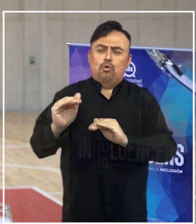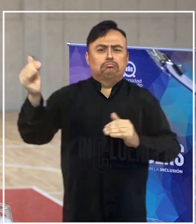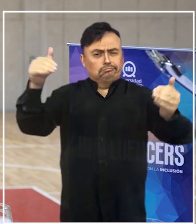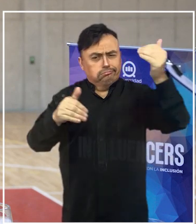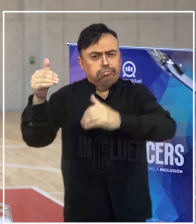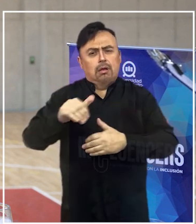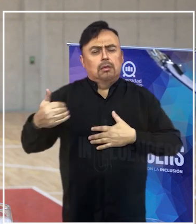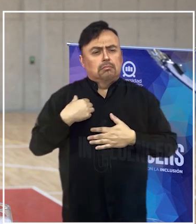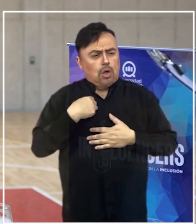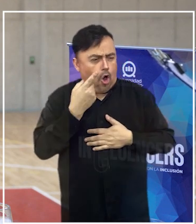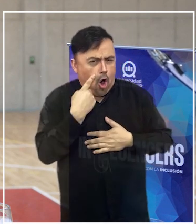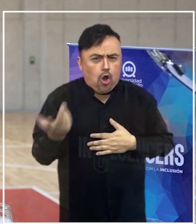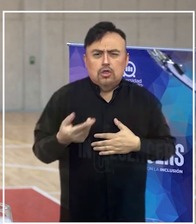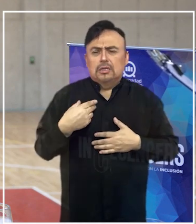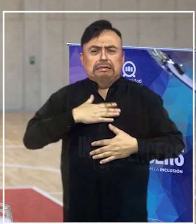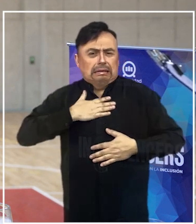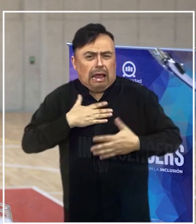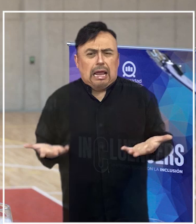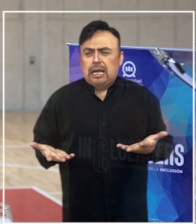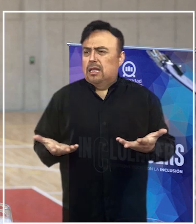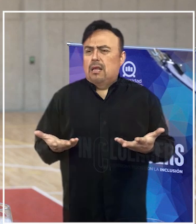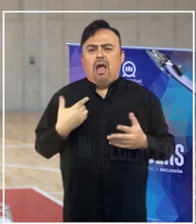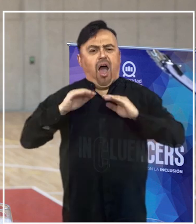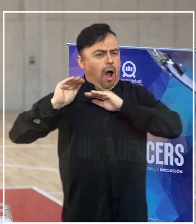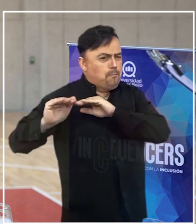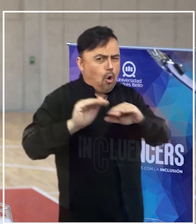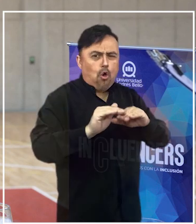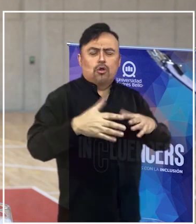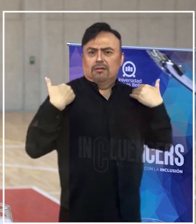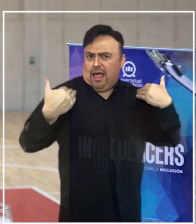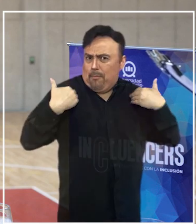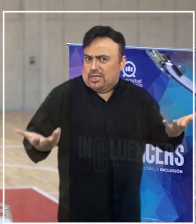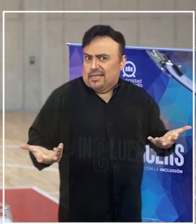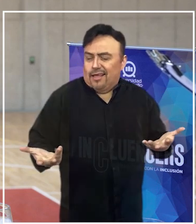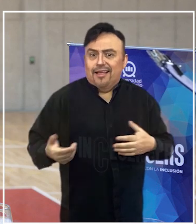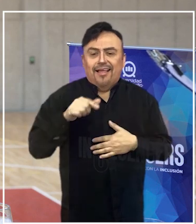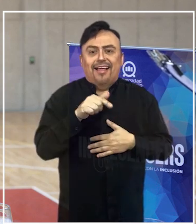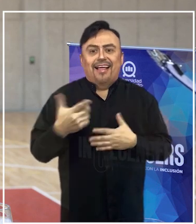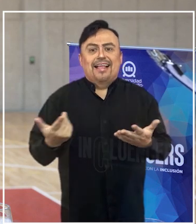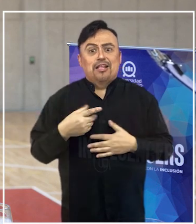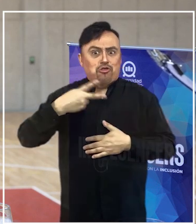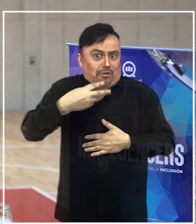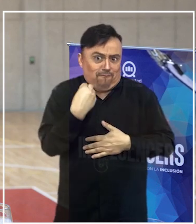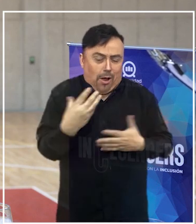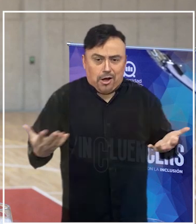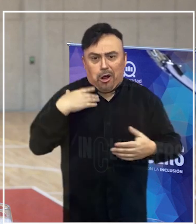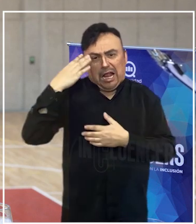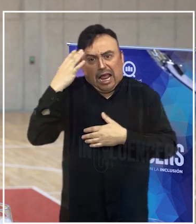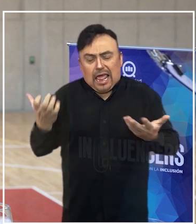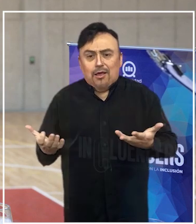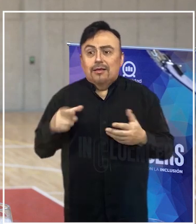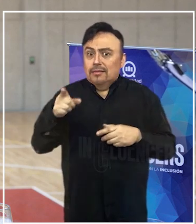el querer conocer, el querer apoyar a los deportistas. Así que creo que son muy buenas noticias y a partir de eso creo que son